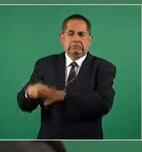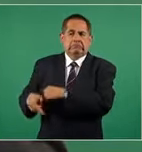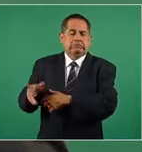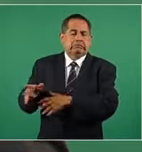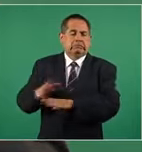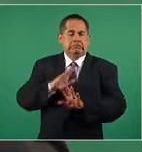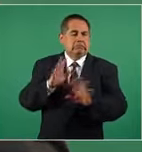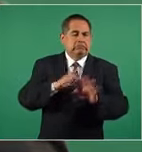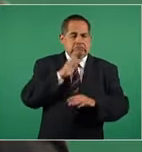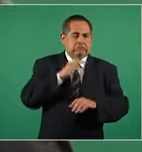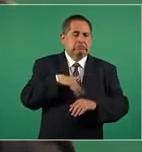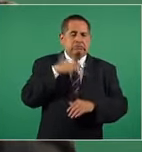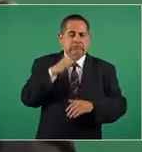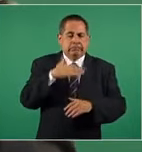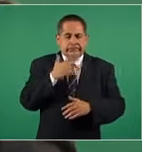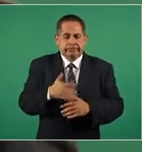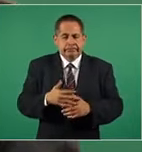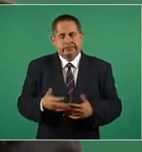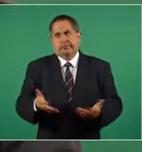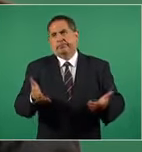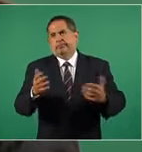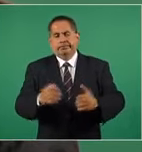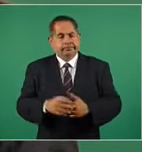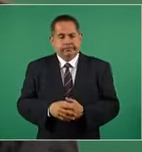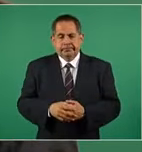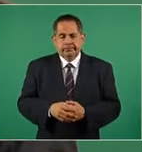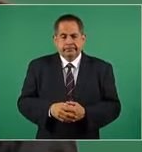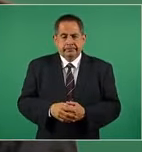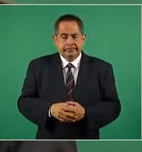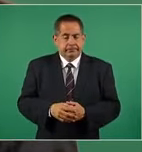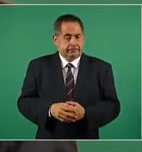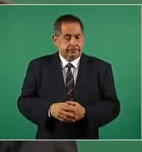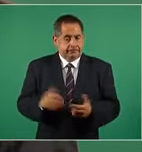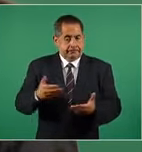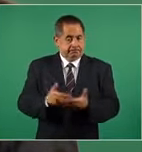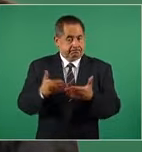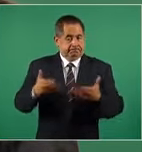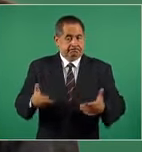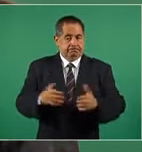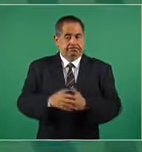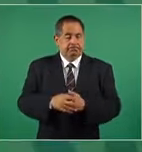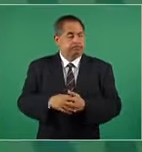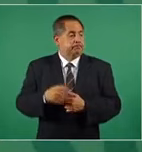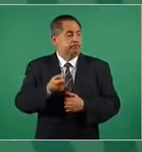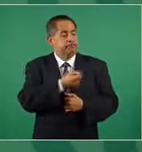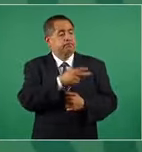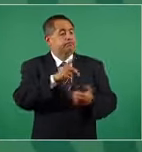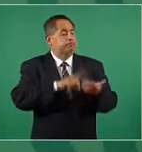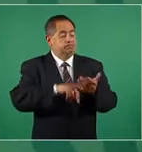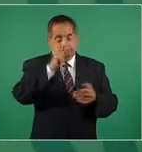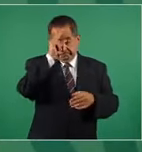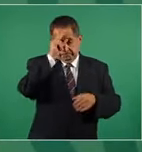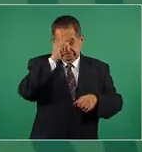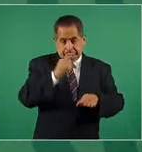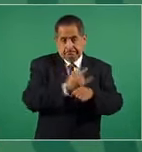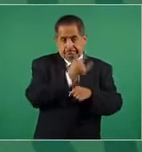Entonces, ahora intelectuales orgánicos,